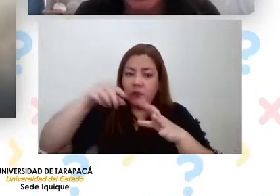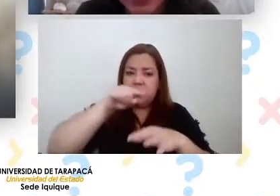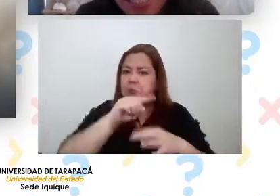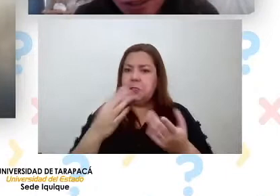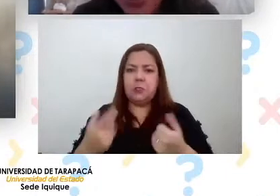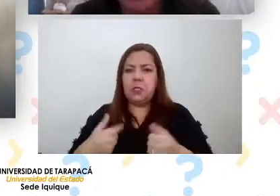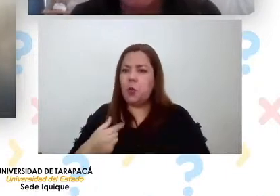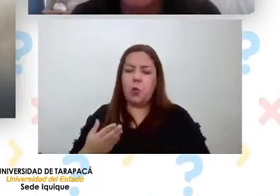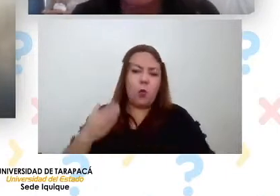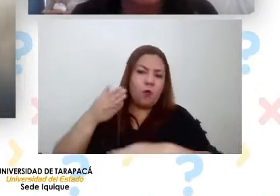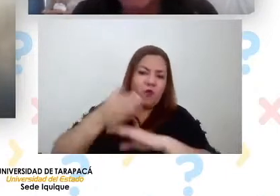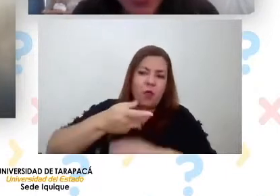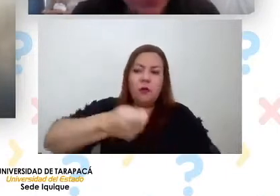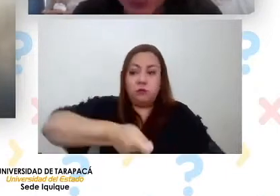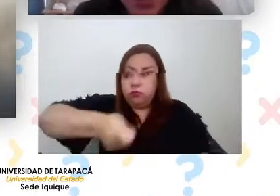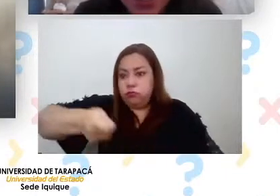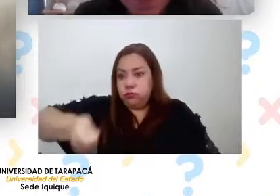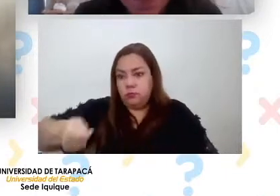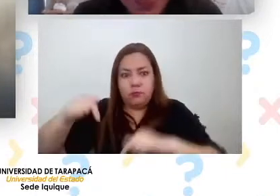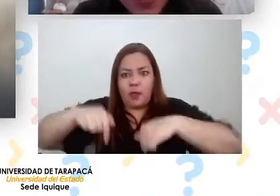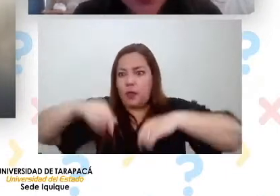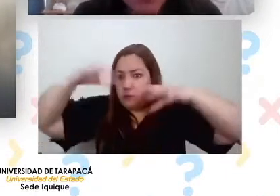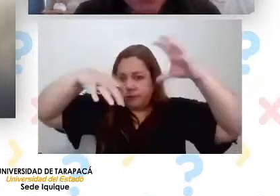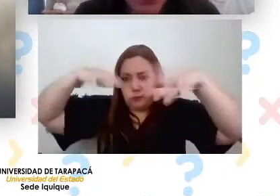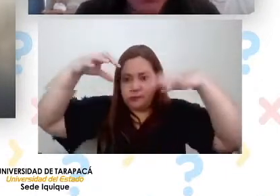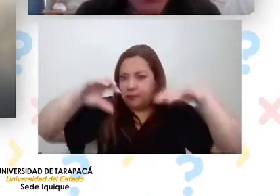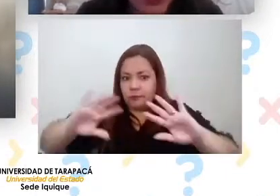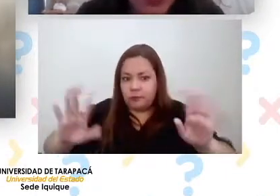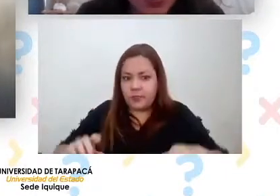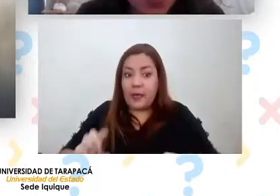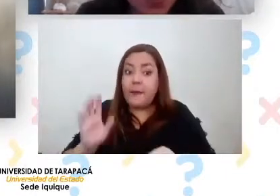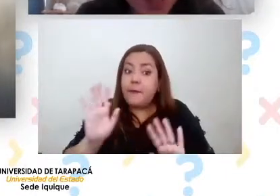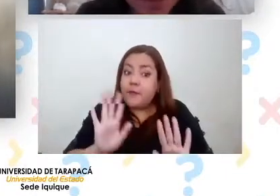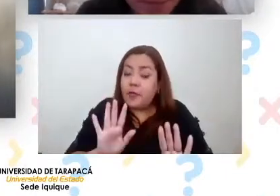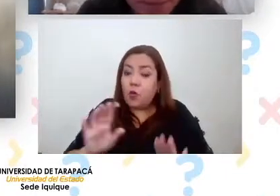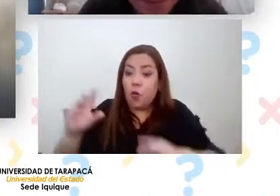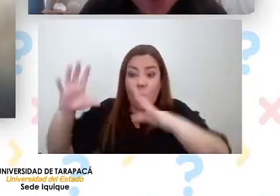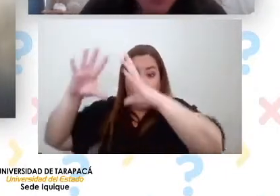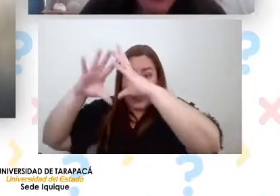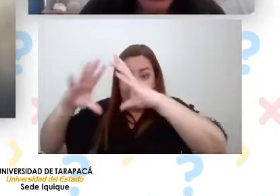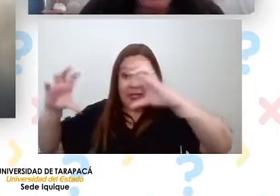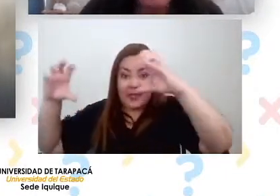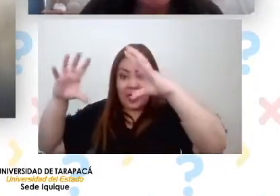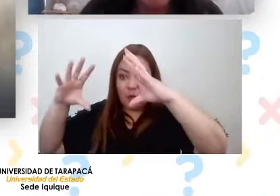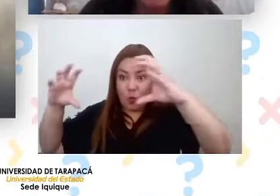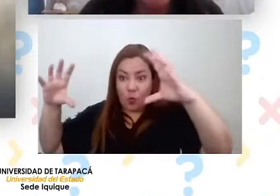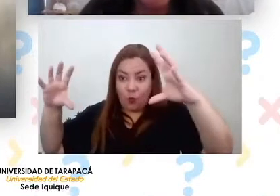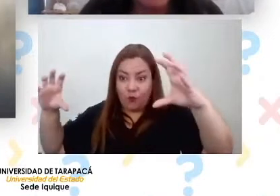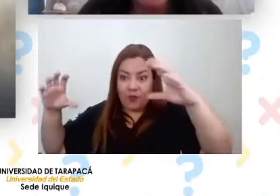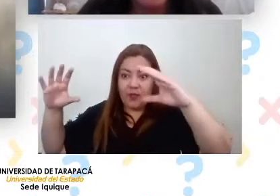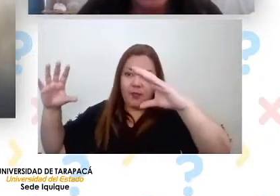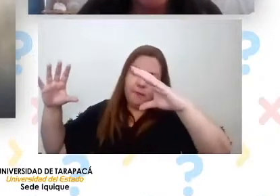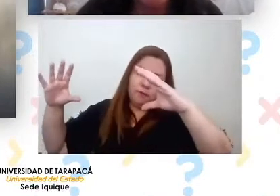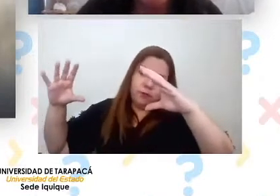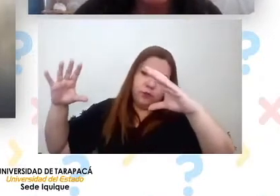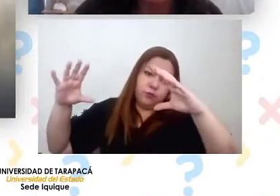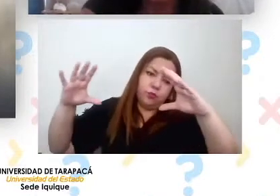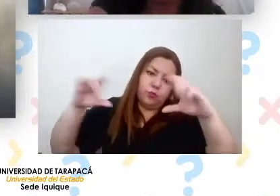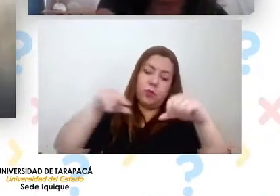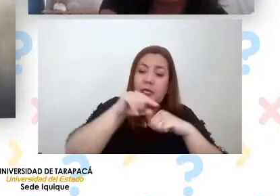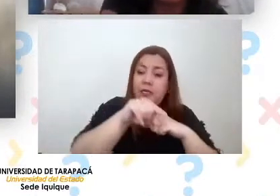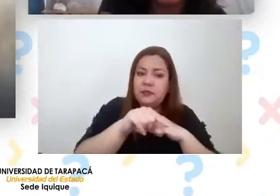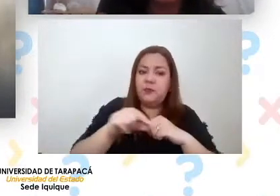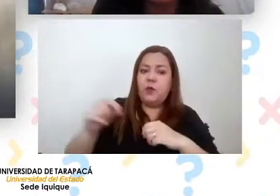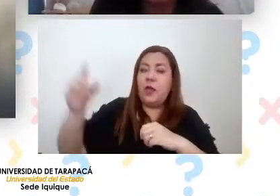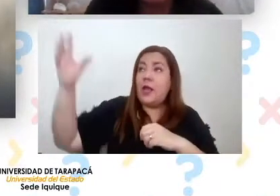planta en el desierto, que no llueve, sin embargo, con esta nube, ella puede capturar esta agua, porque